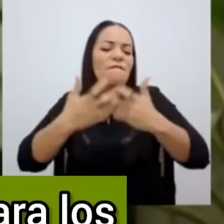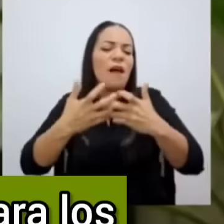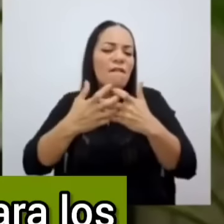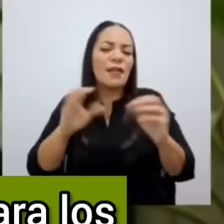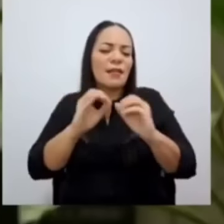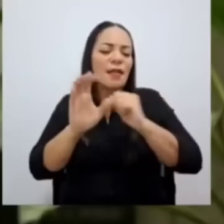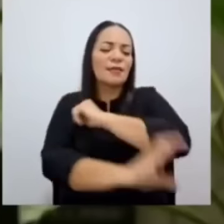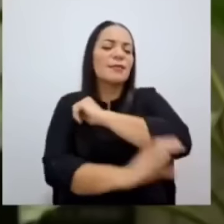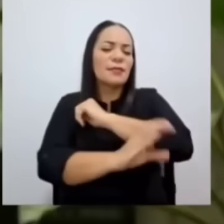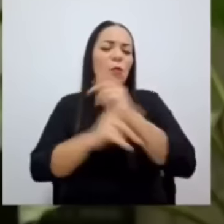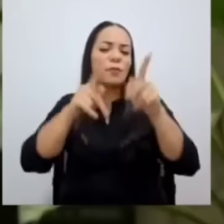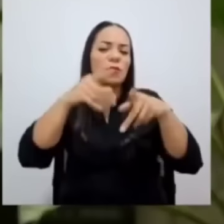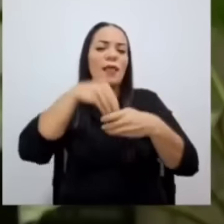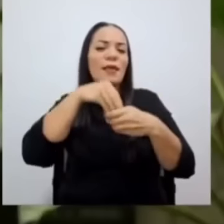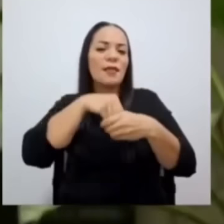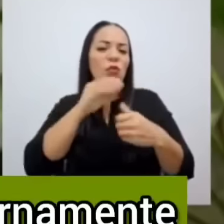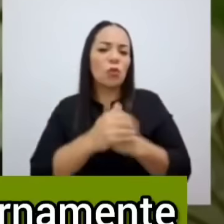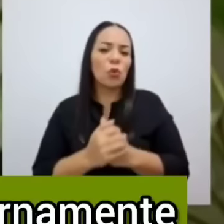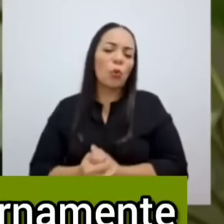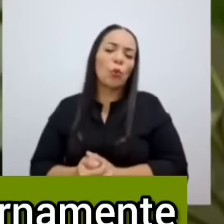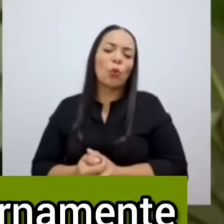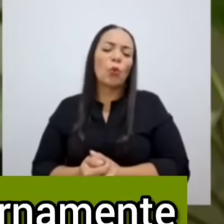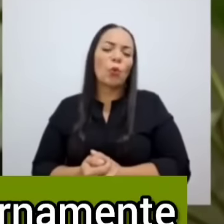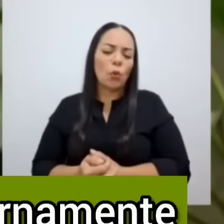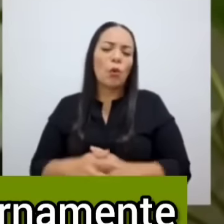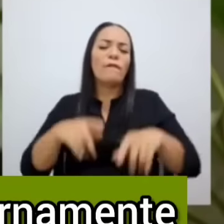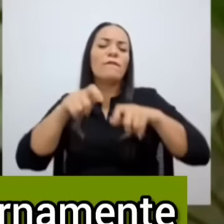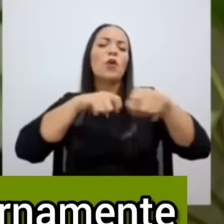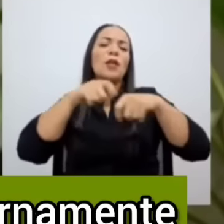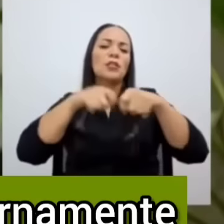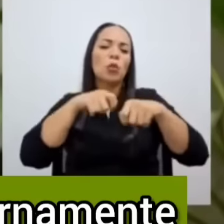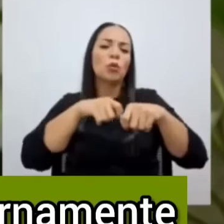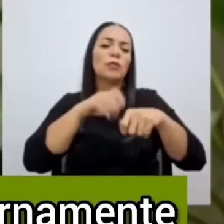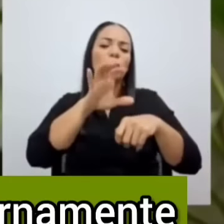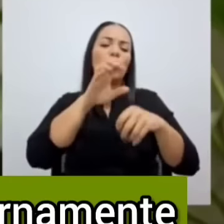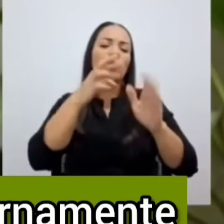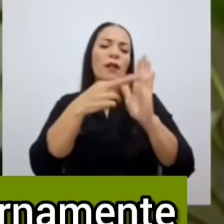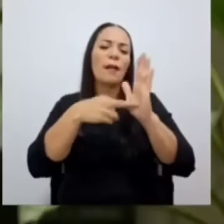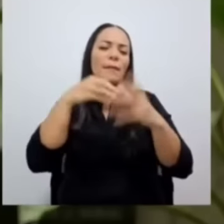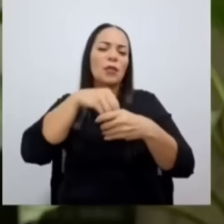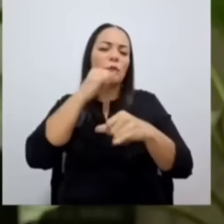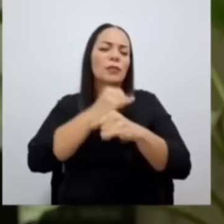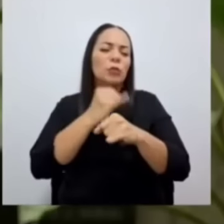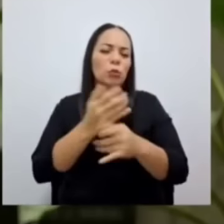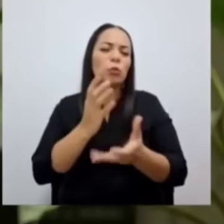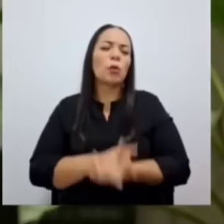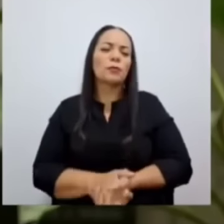para las violaciones a sus propios reglamentos internamente.